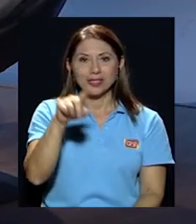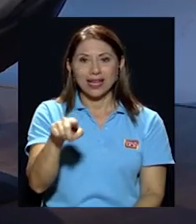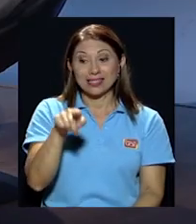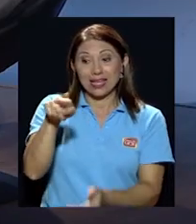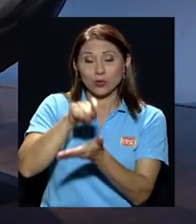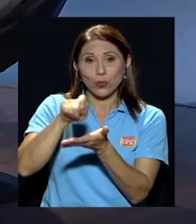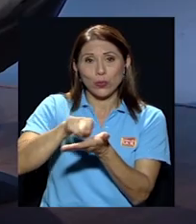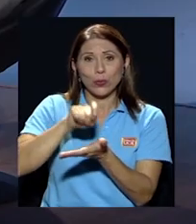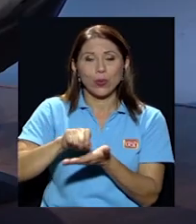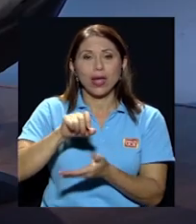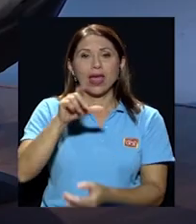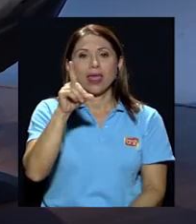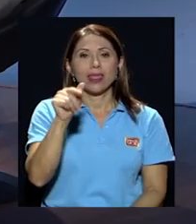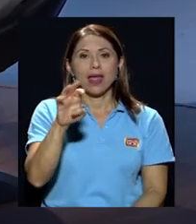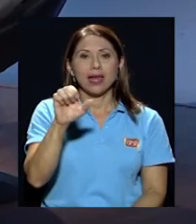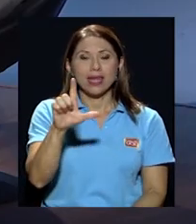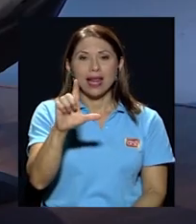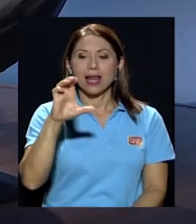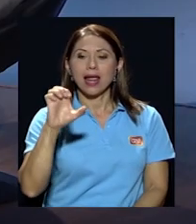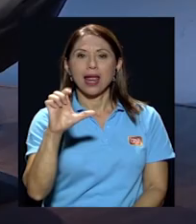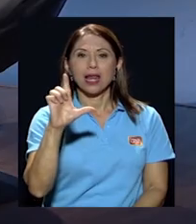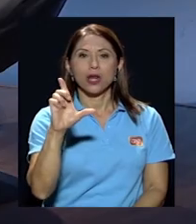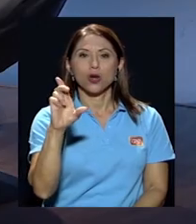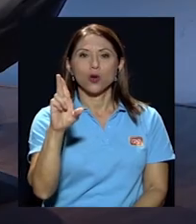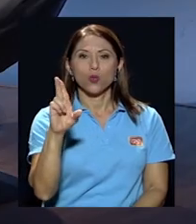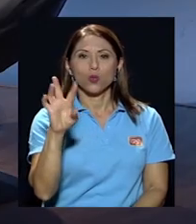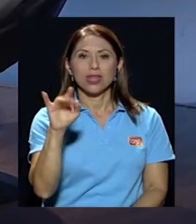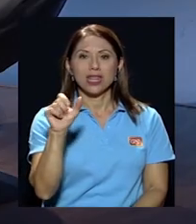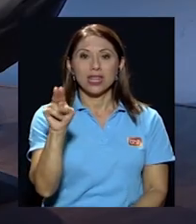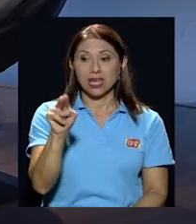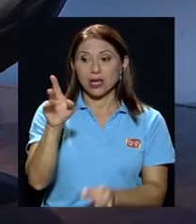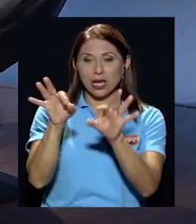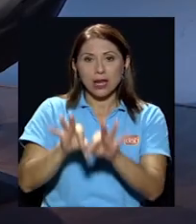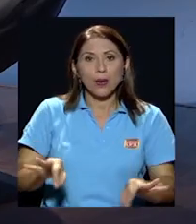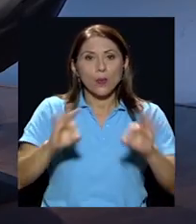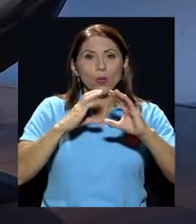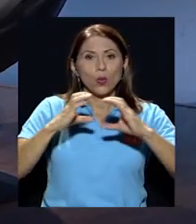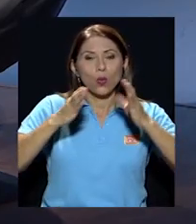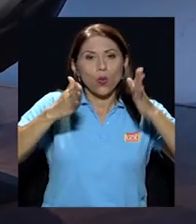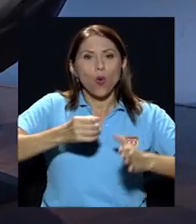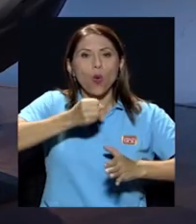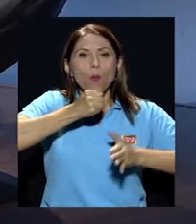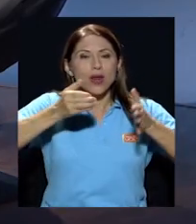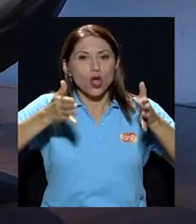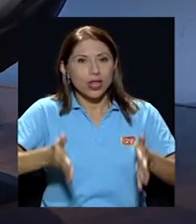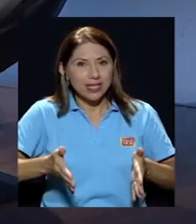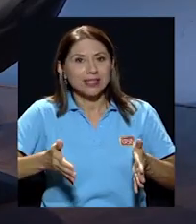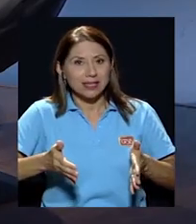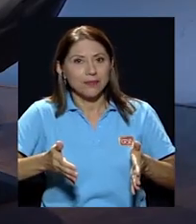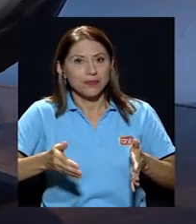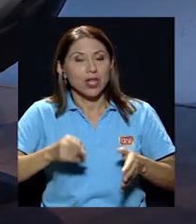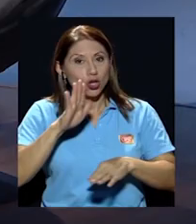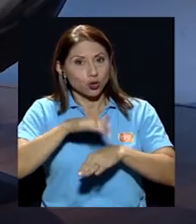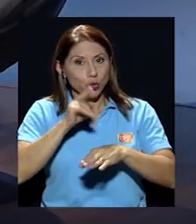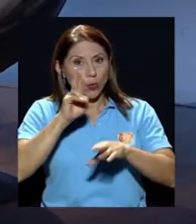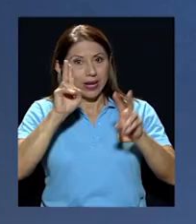Daniel Eliutín un importante comunicador y periodista sobre este tema de los